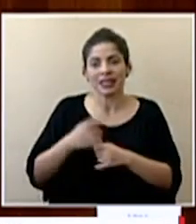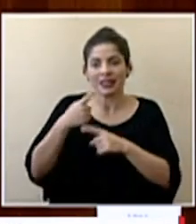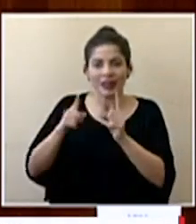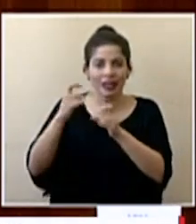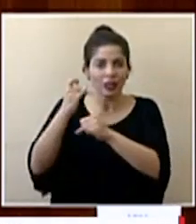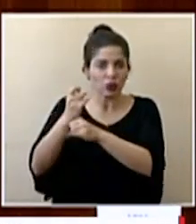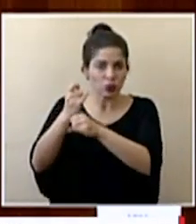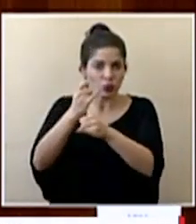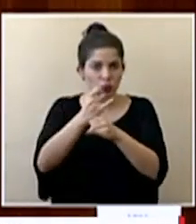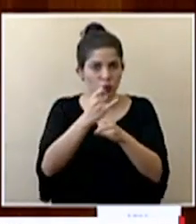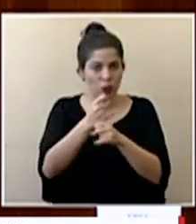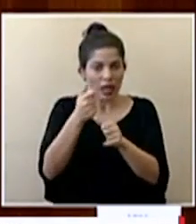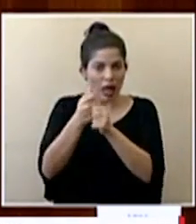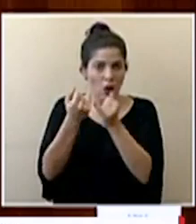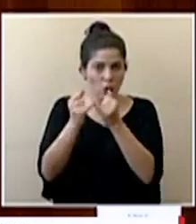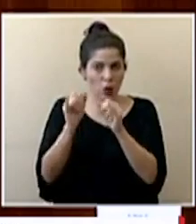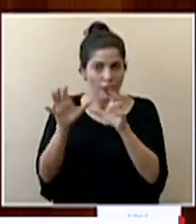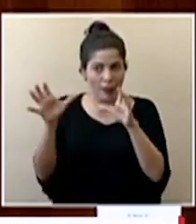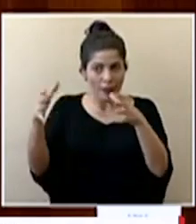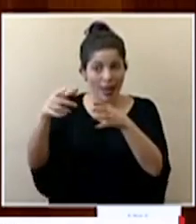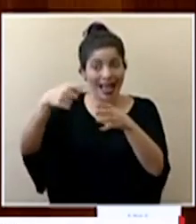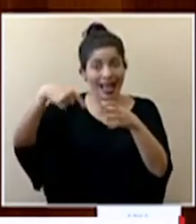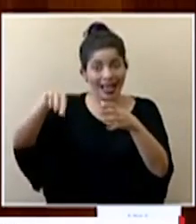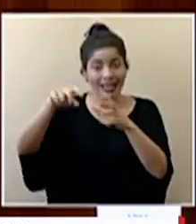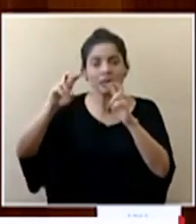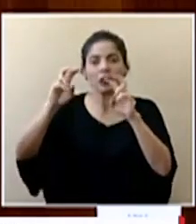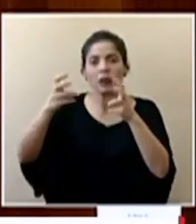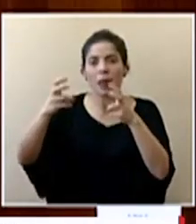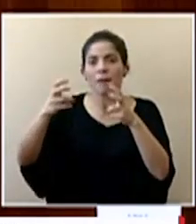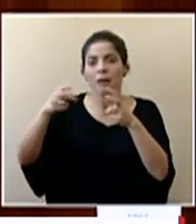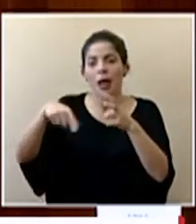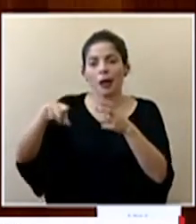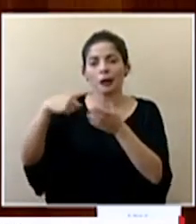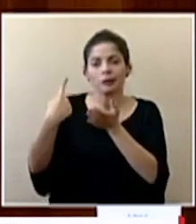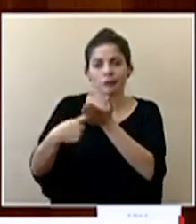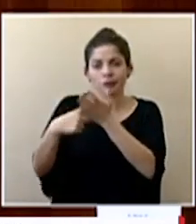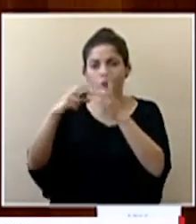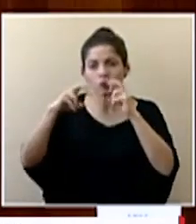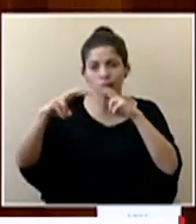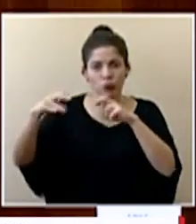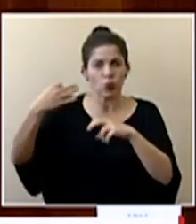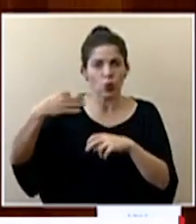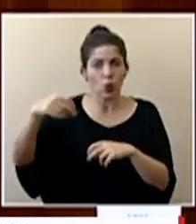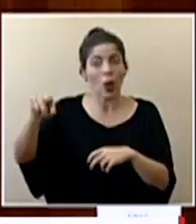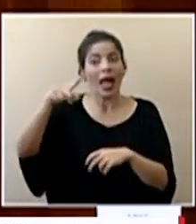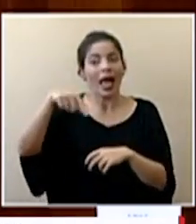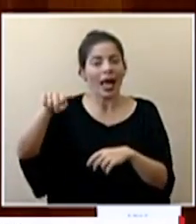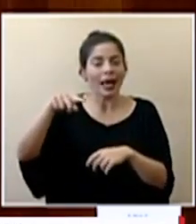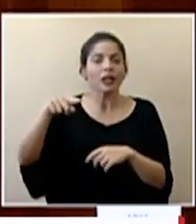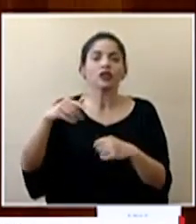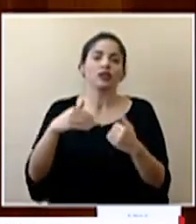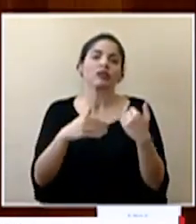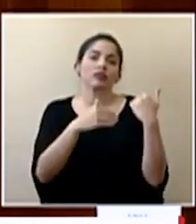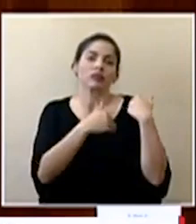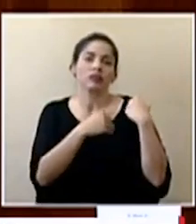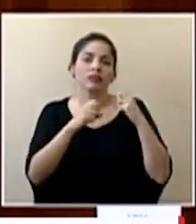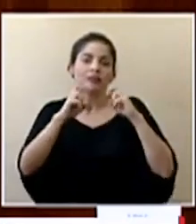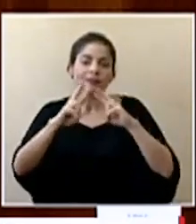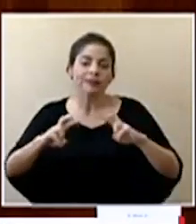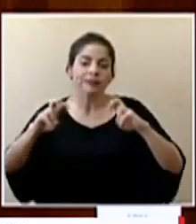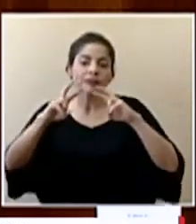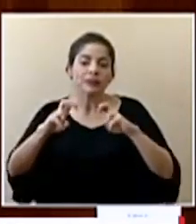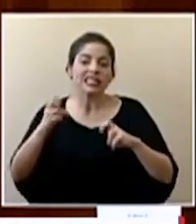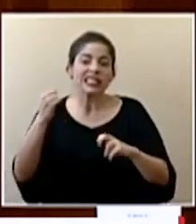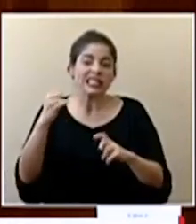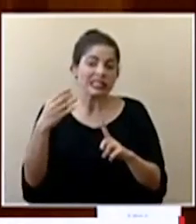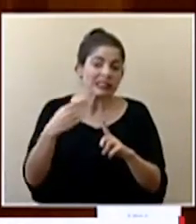entidades autónomas en donde el tema se está analizando constantemente y ellos son los que eventualmente irán analizando las